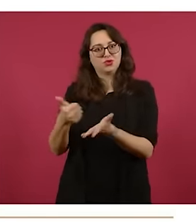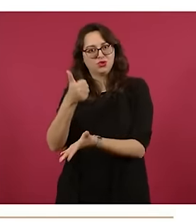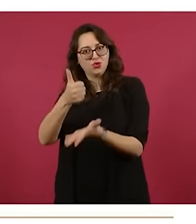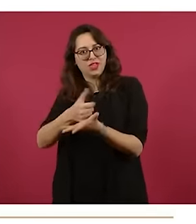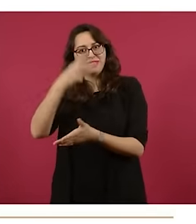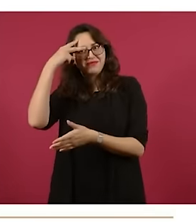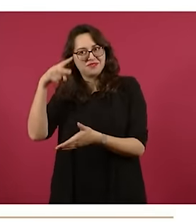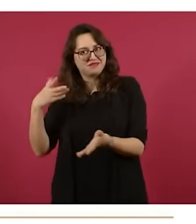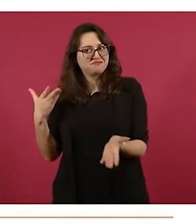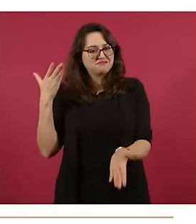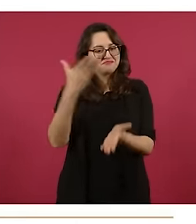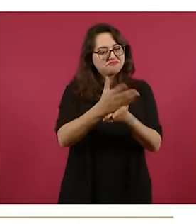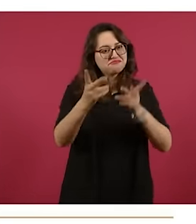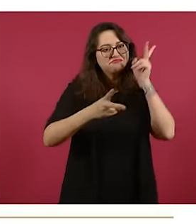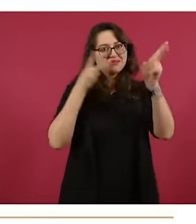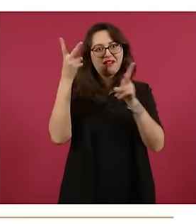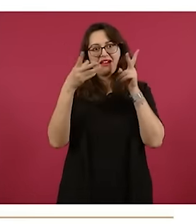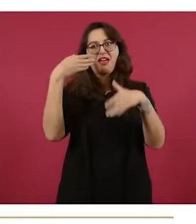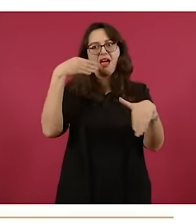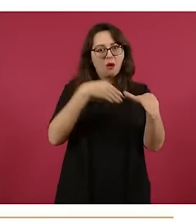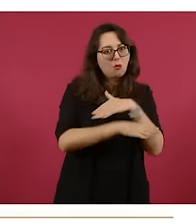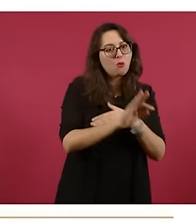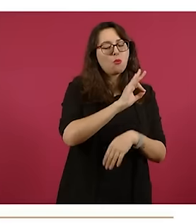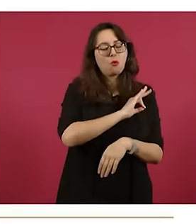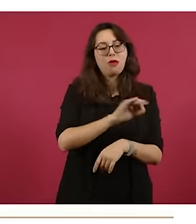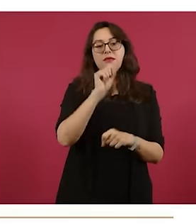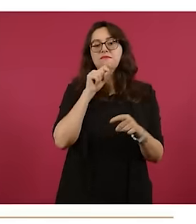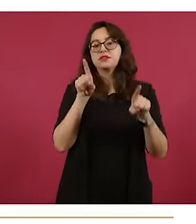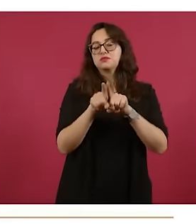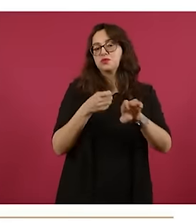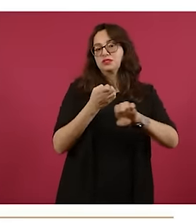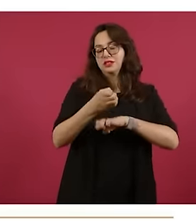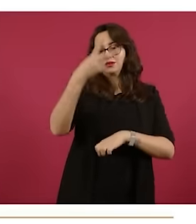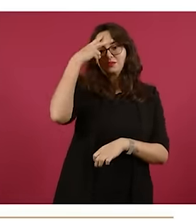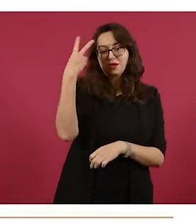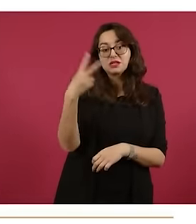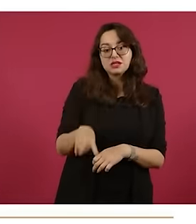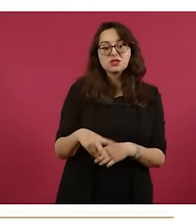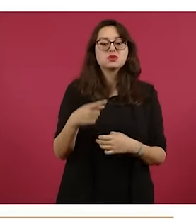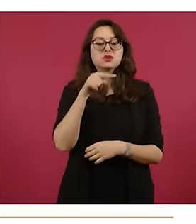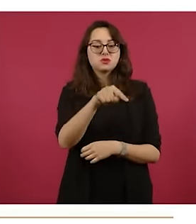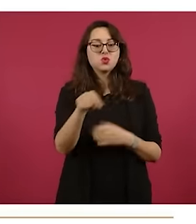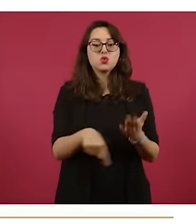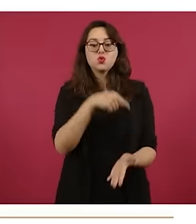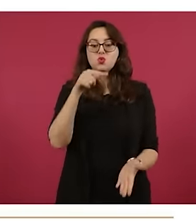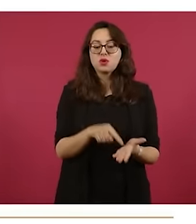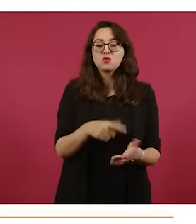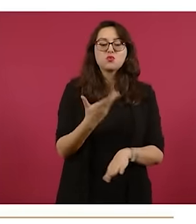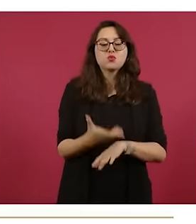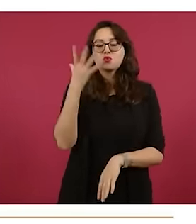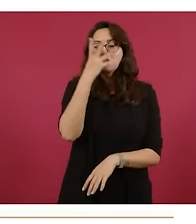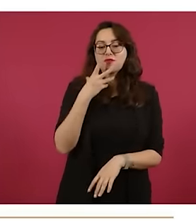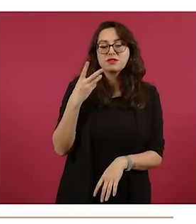de México, incluyendo la Ciudad de México y el Estado de México. Es un centro de atracción importantísima.